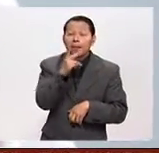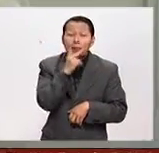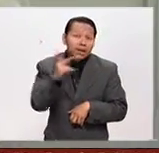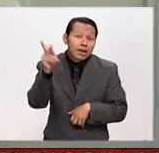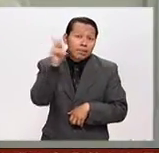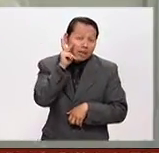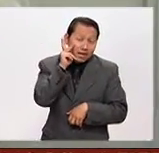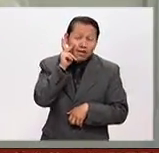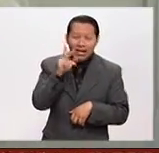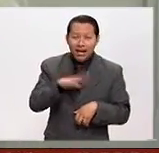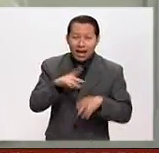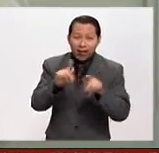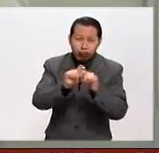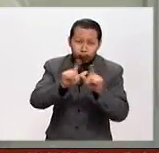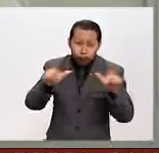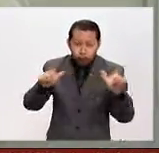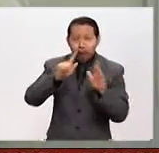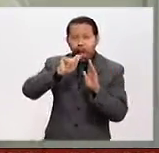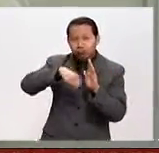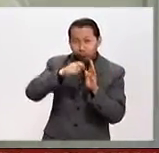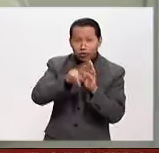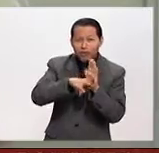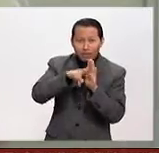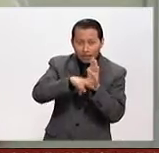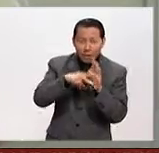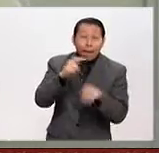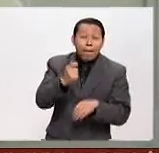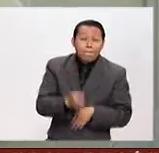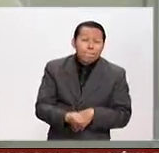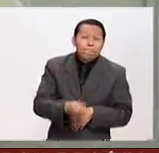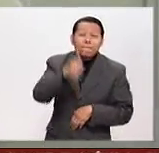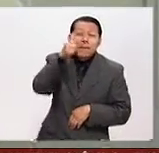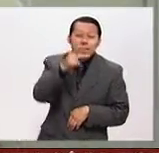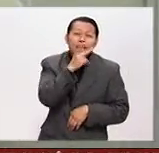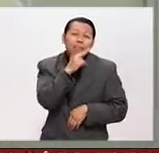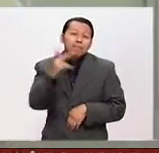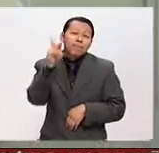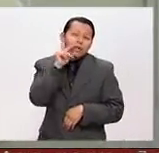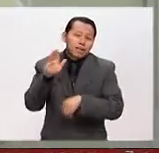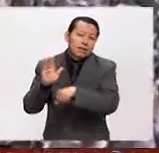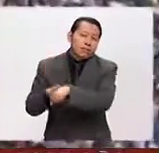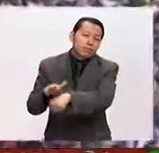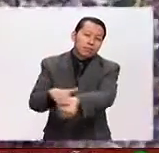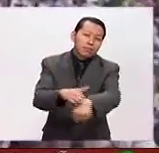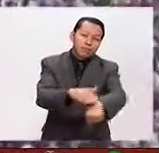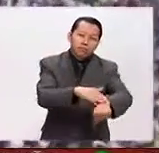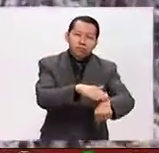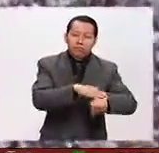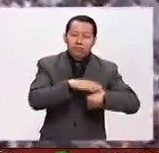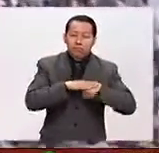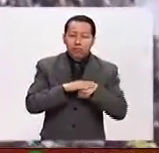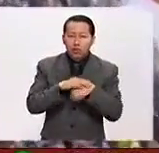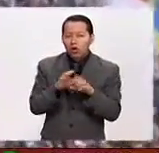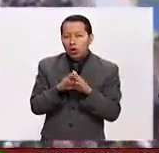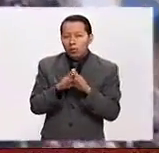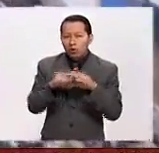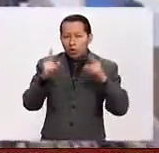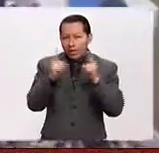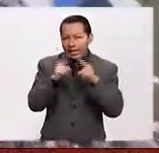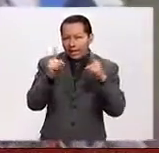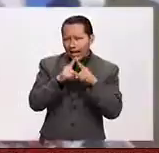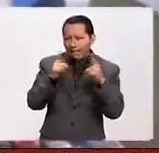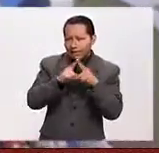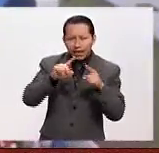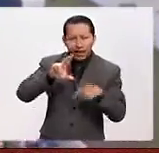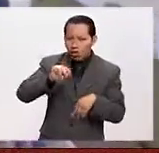sorprende al convertirse en el primero de su rango que convoca a participar en un acto que es en una iglesia que no